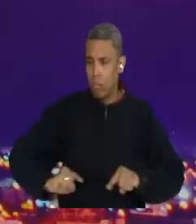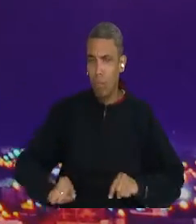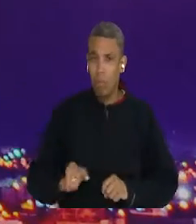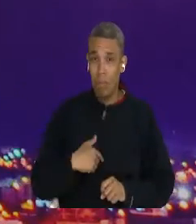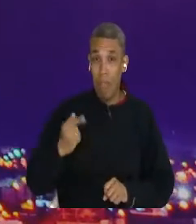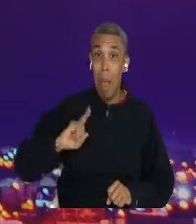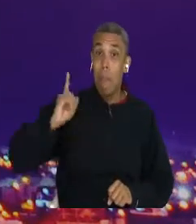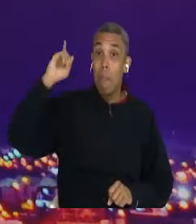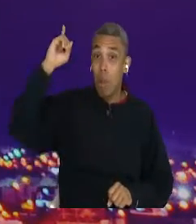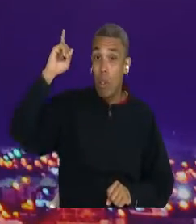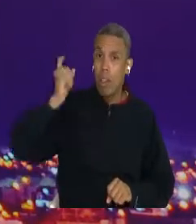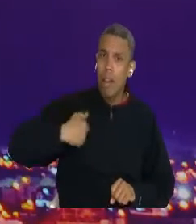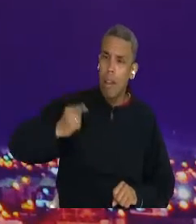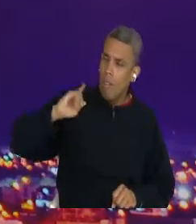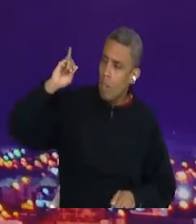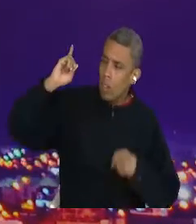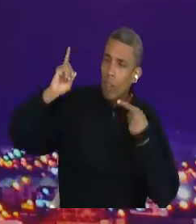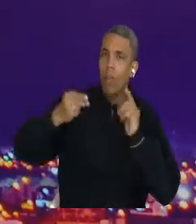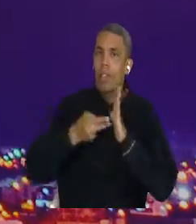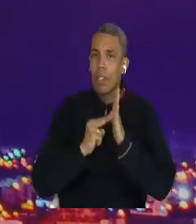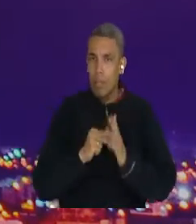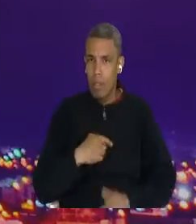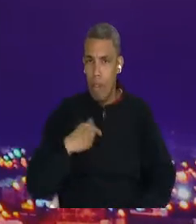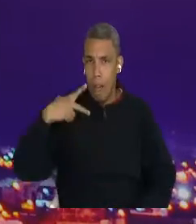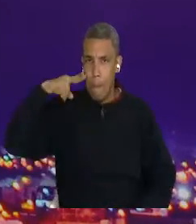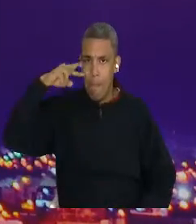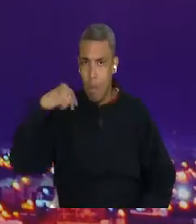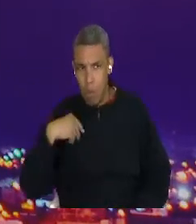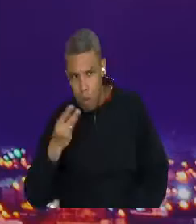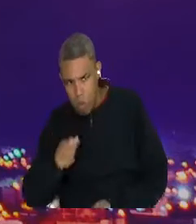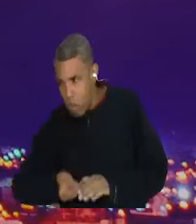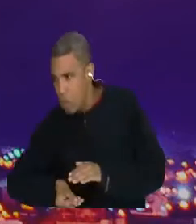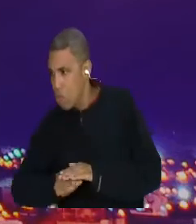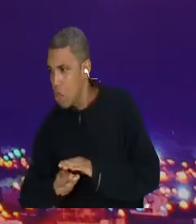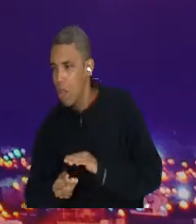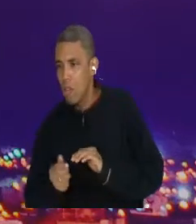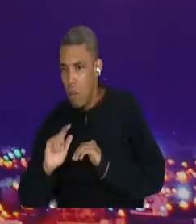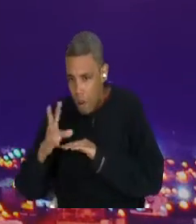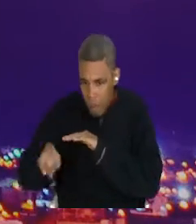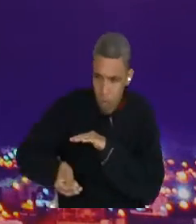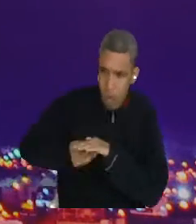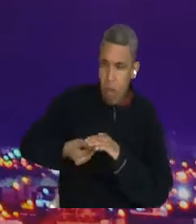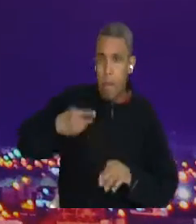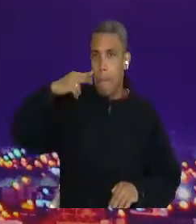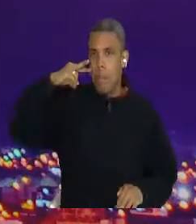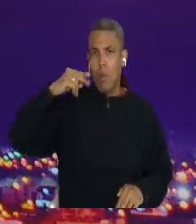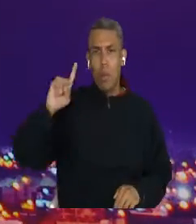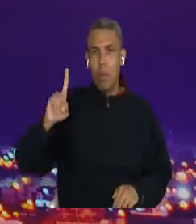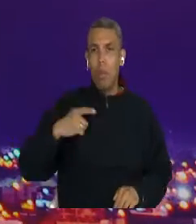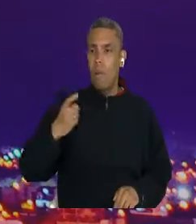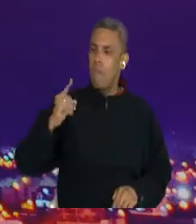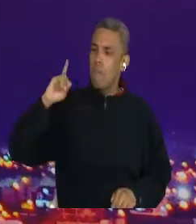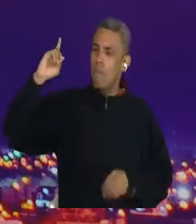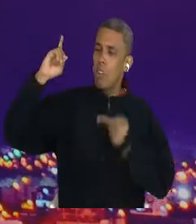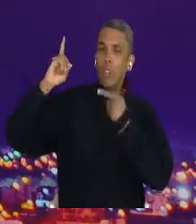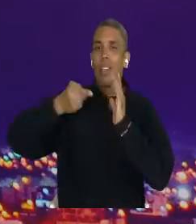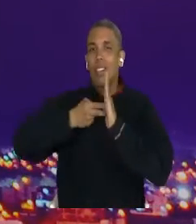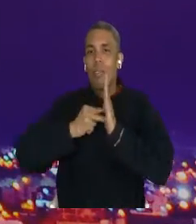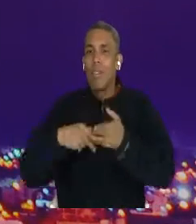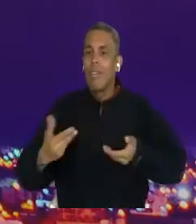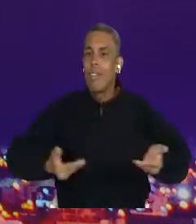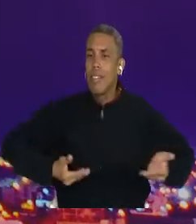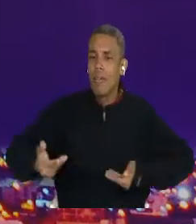comprometidos y corresponsables con el desarrollo nacional. Y eso parte desde la familia, parte también desde uno como ser humano,